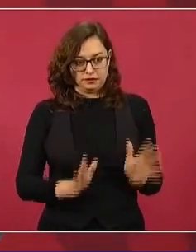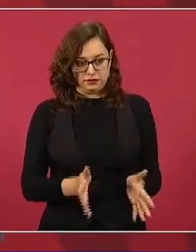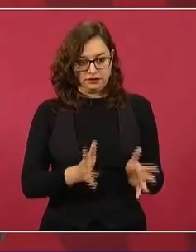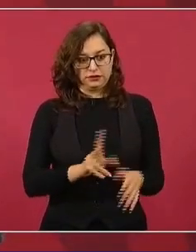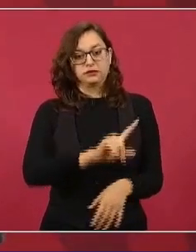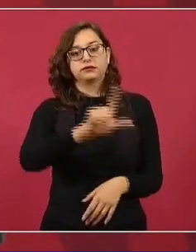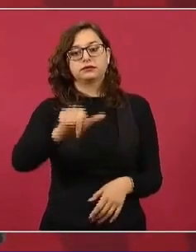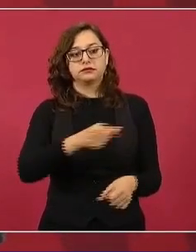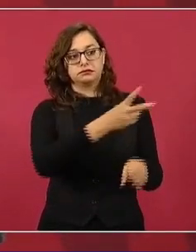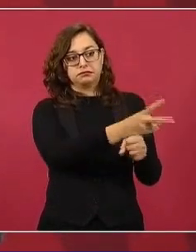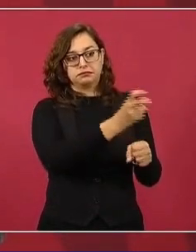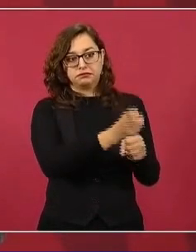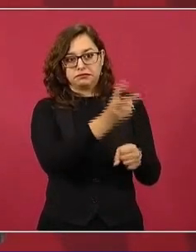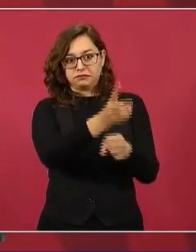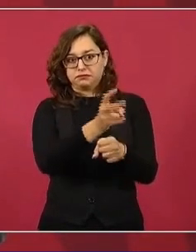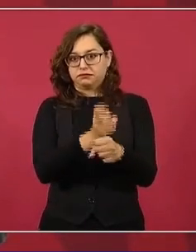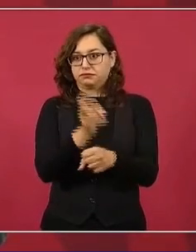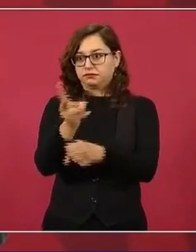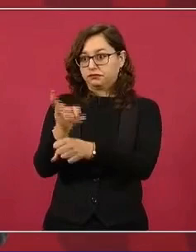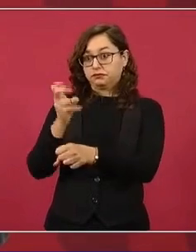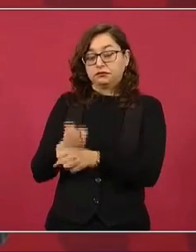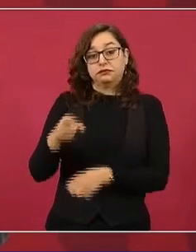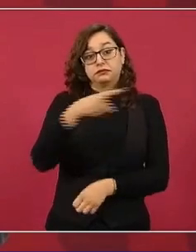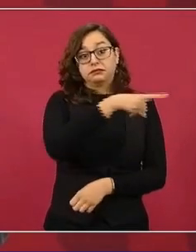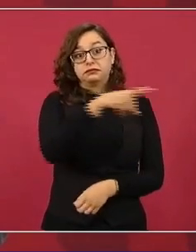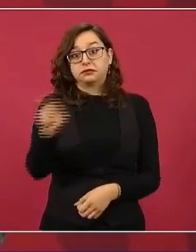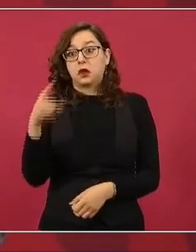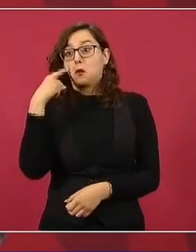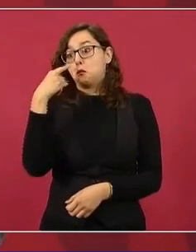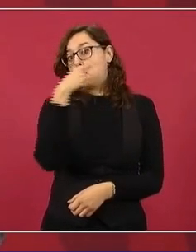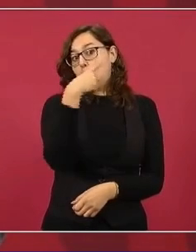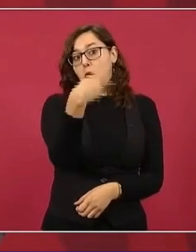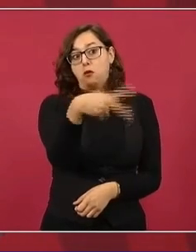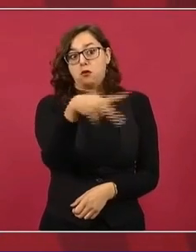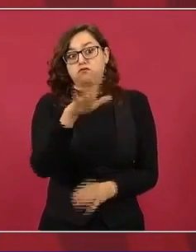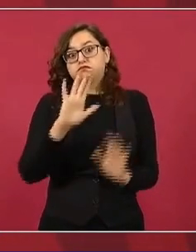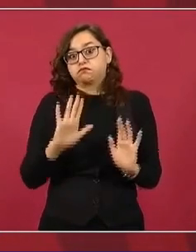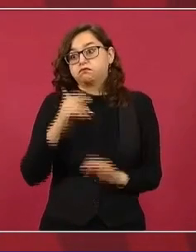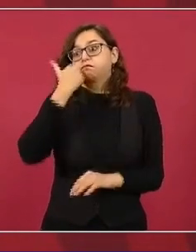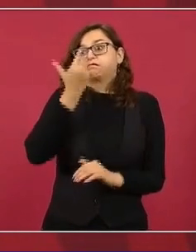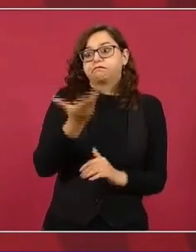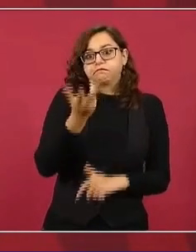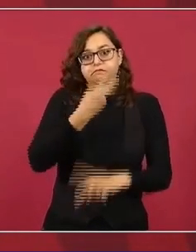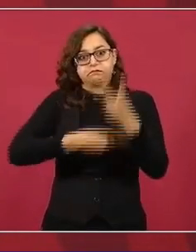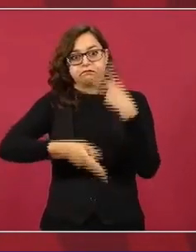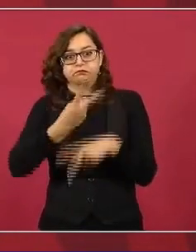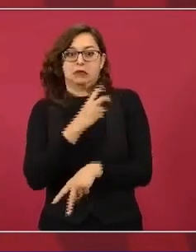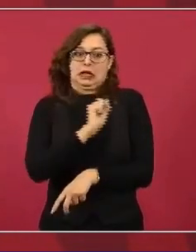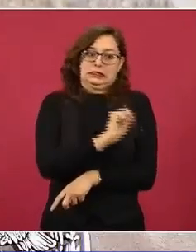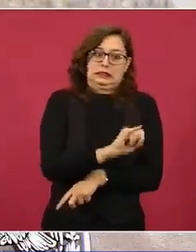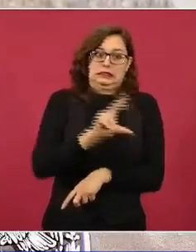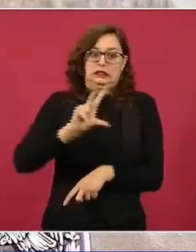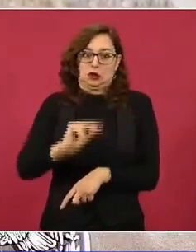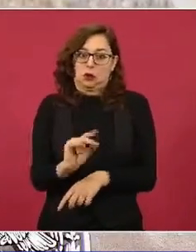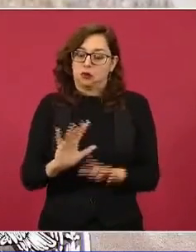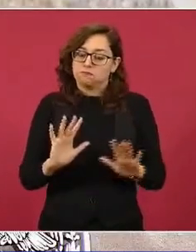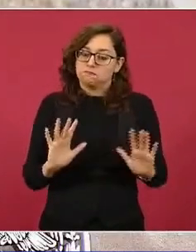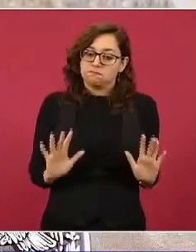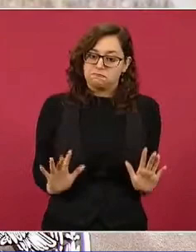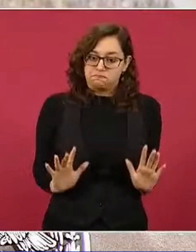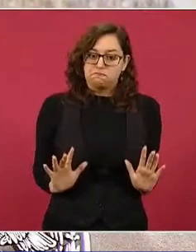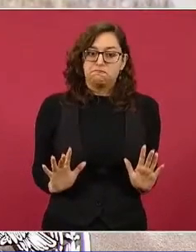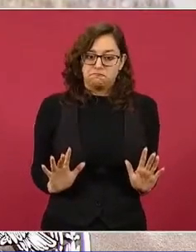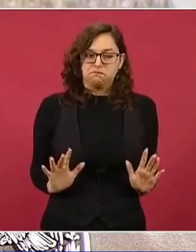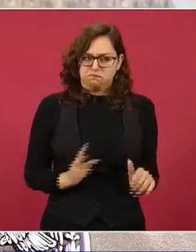habíamos quedado de invitarlos. Entonces, una vez que se inscriban, pues los